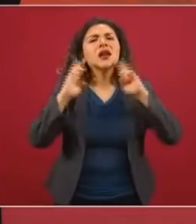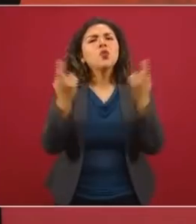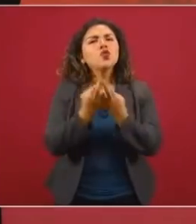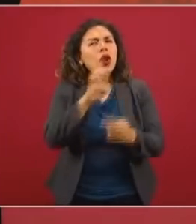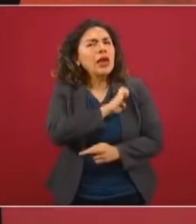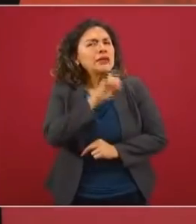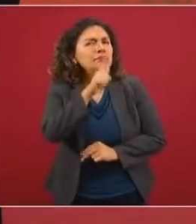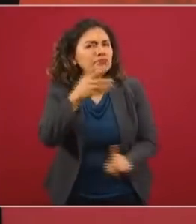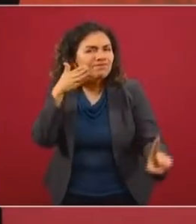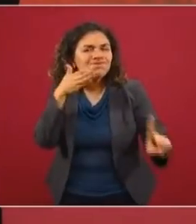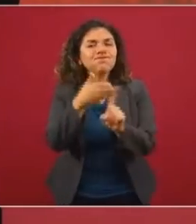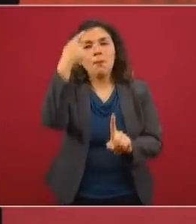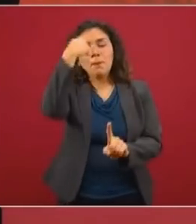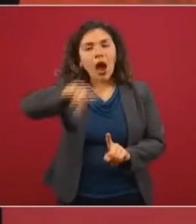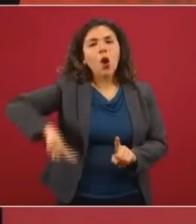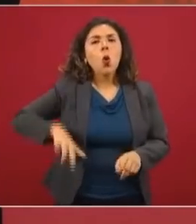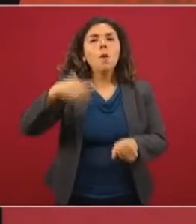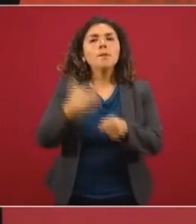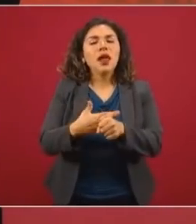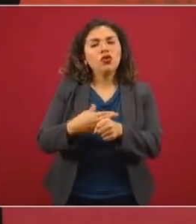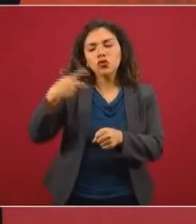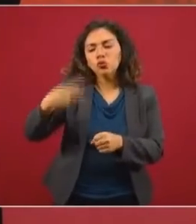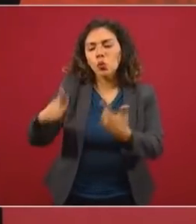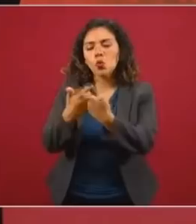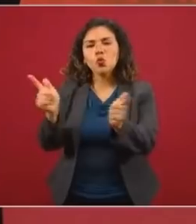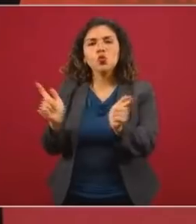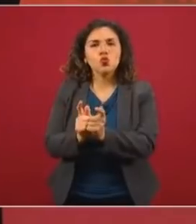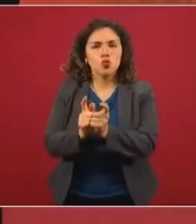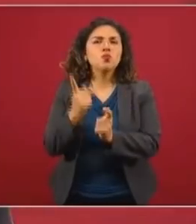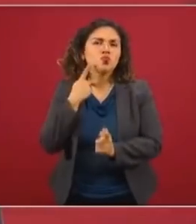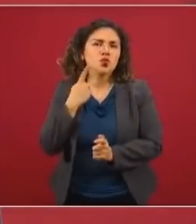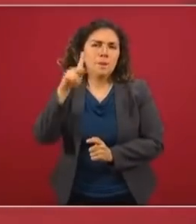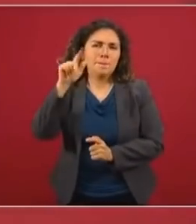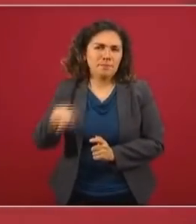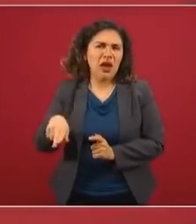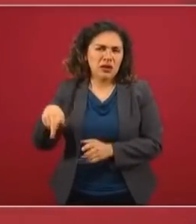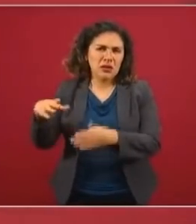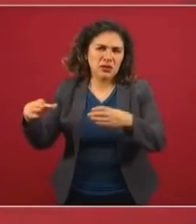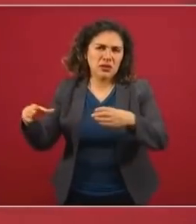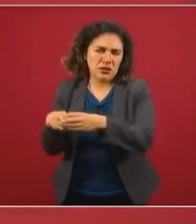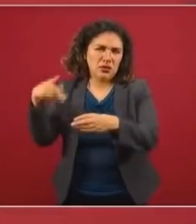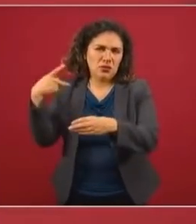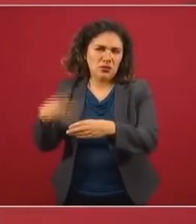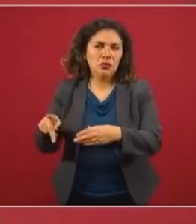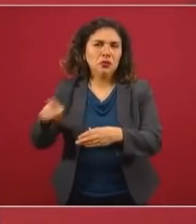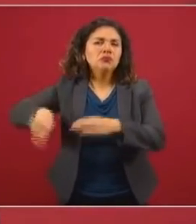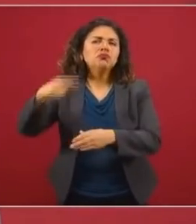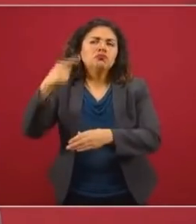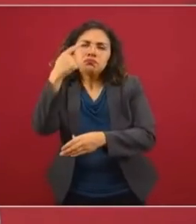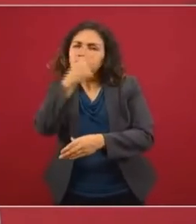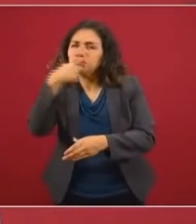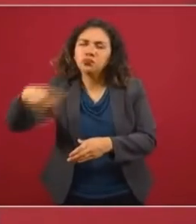específica para los gobernadores de este grupo que se autoidentifican por su visión